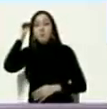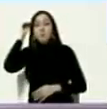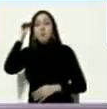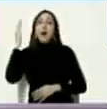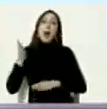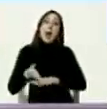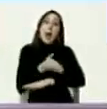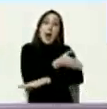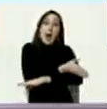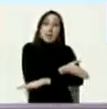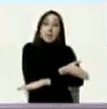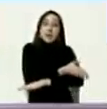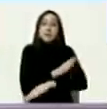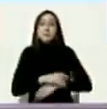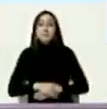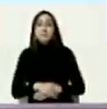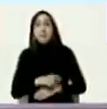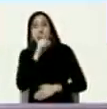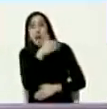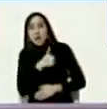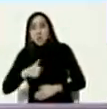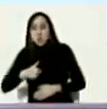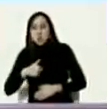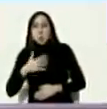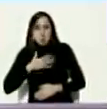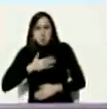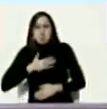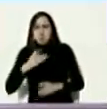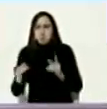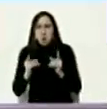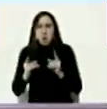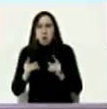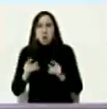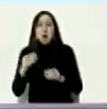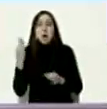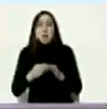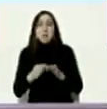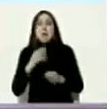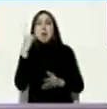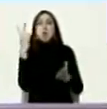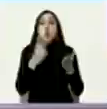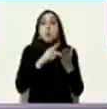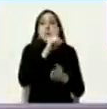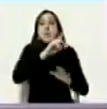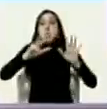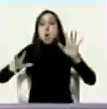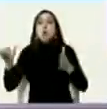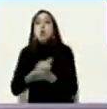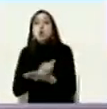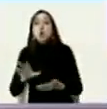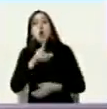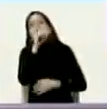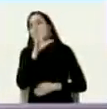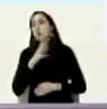inclusive él quiso reunirse conmigo en septiembre de 2018 en Nueva York y no lo dejaron